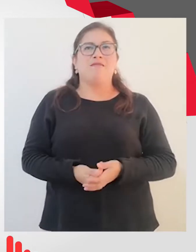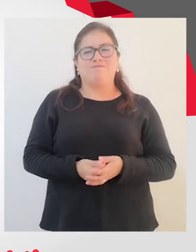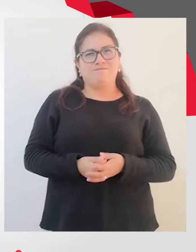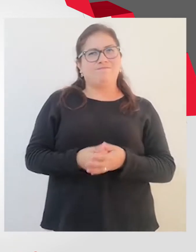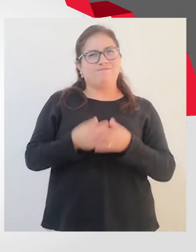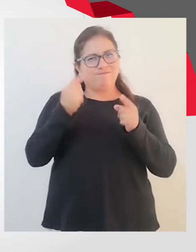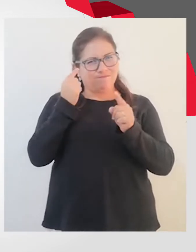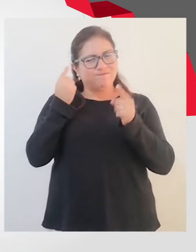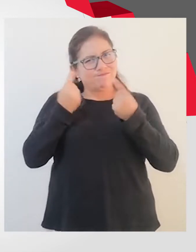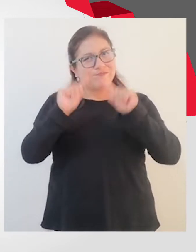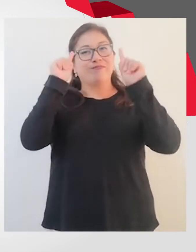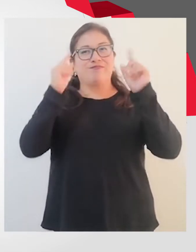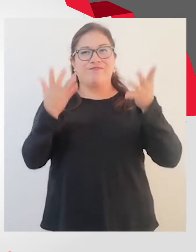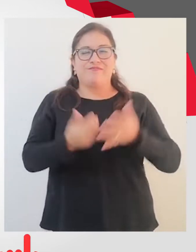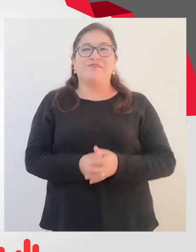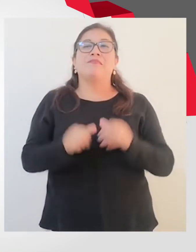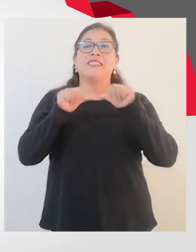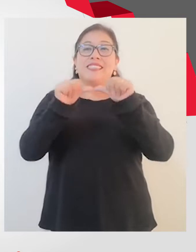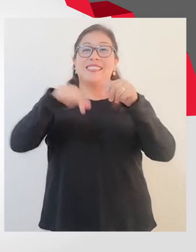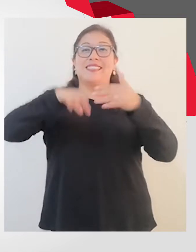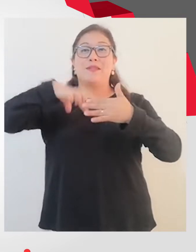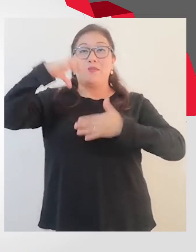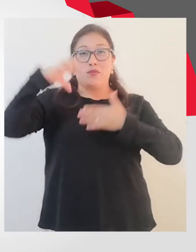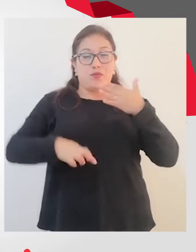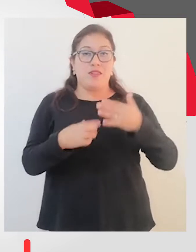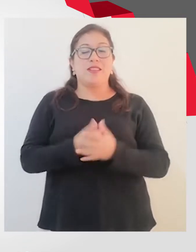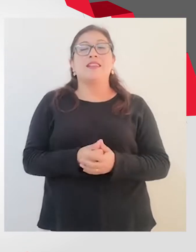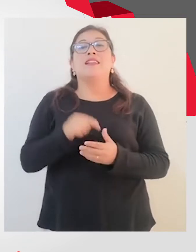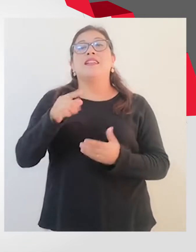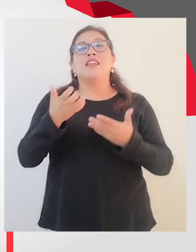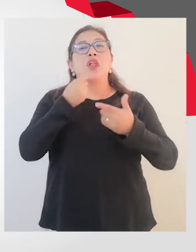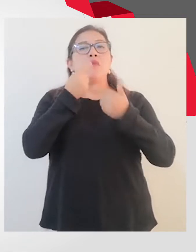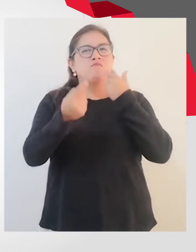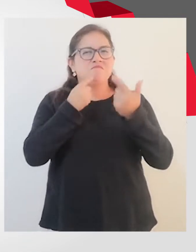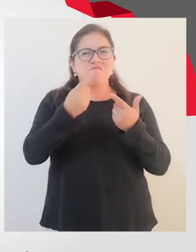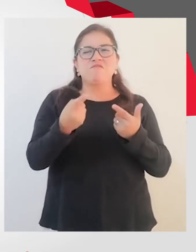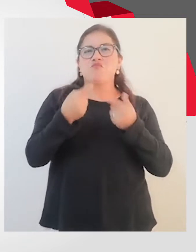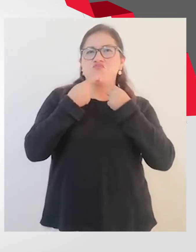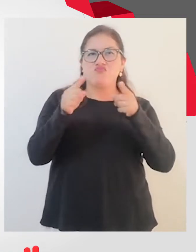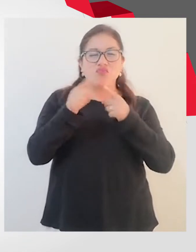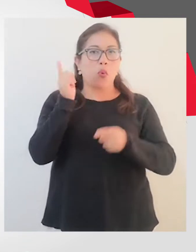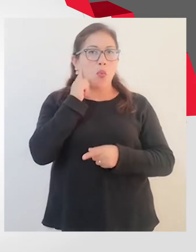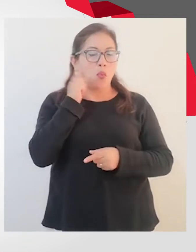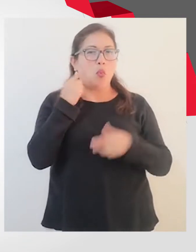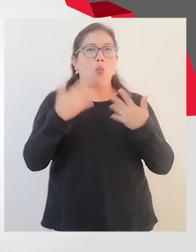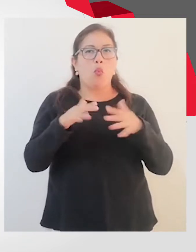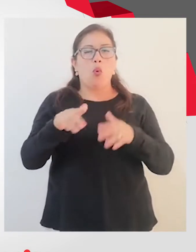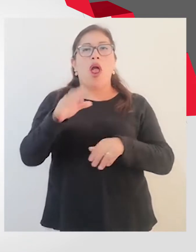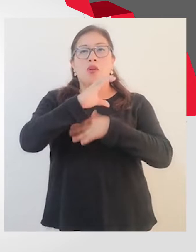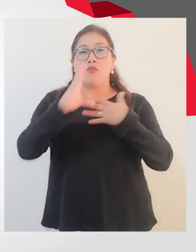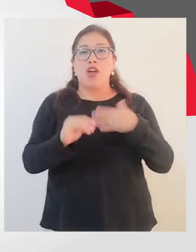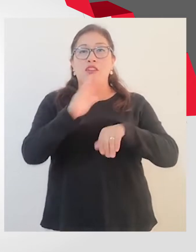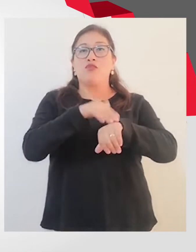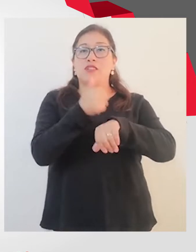realidad. Seguimos con el programa Enrique para comentarte las buenas noticias. El Conadis y la Fundación